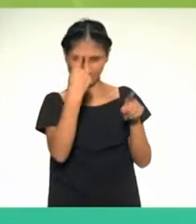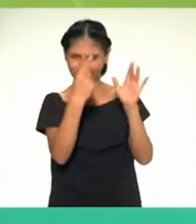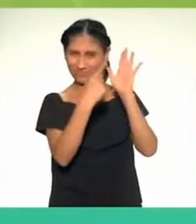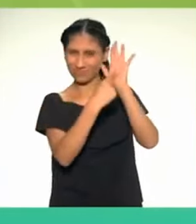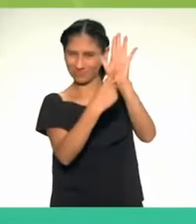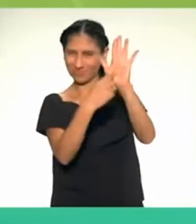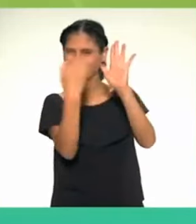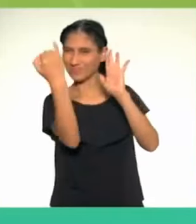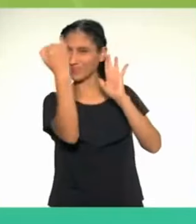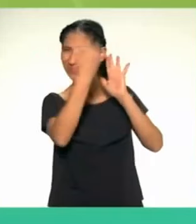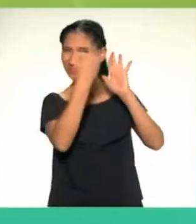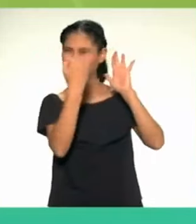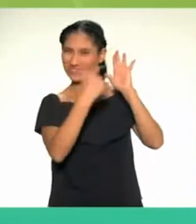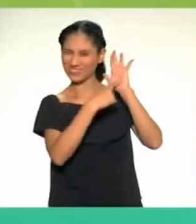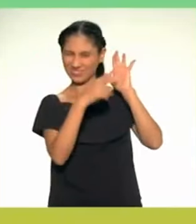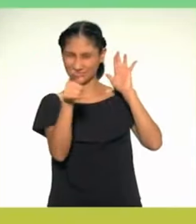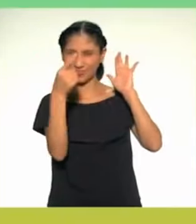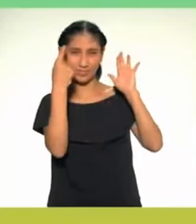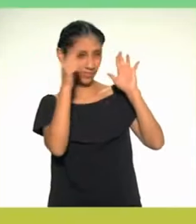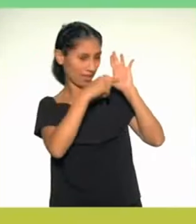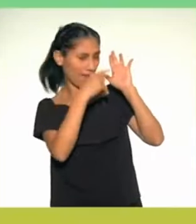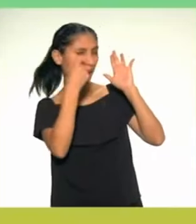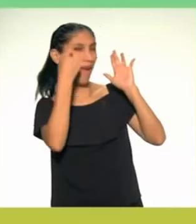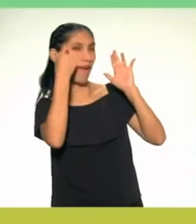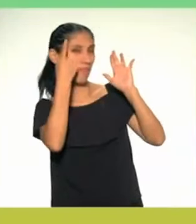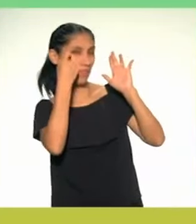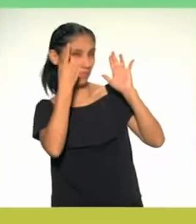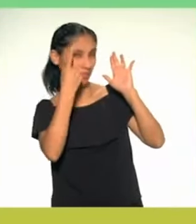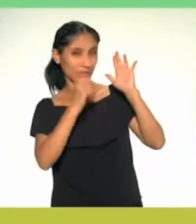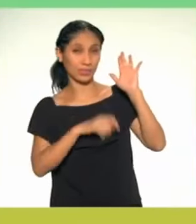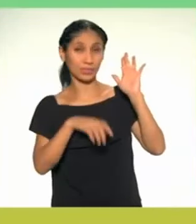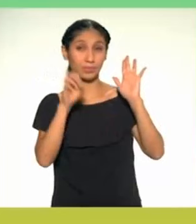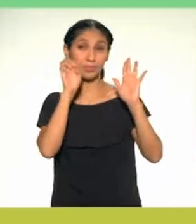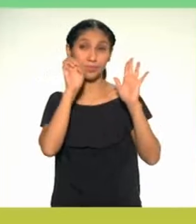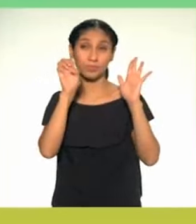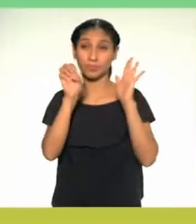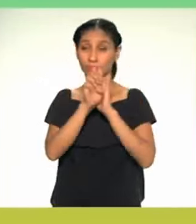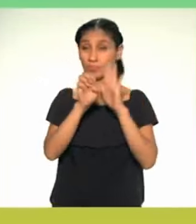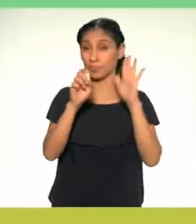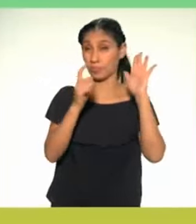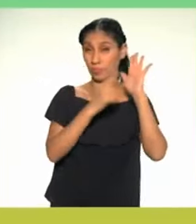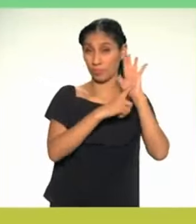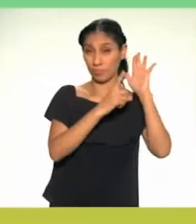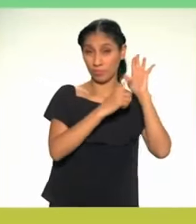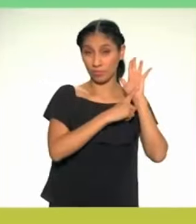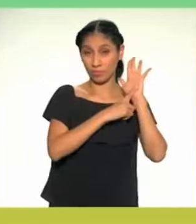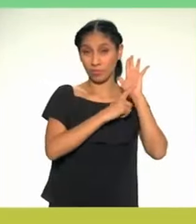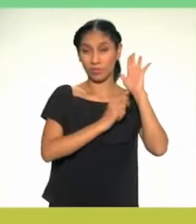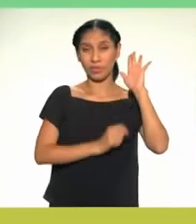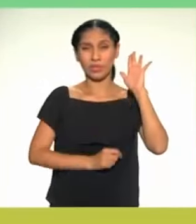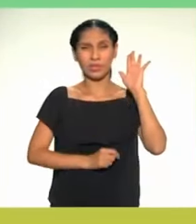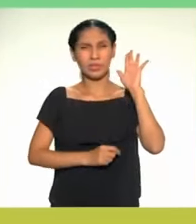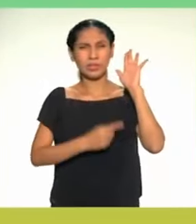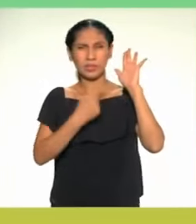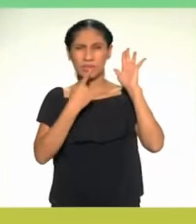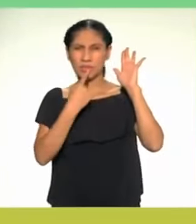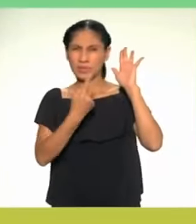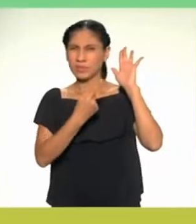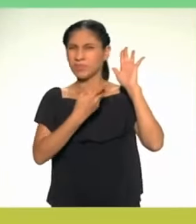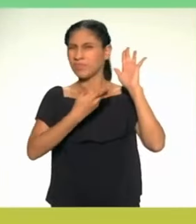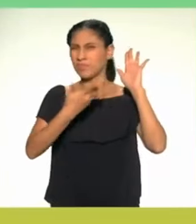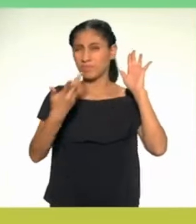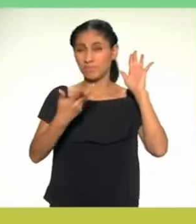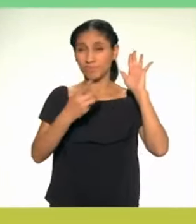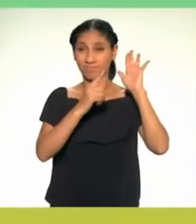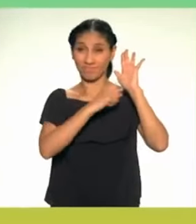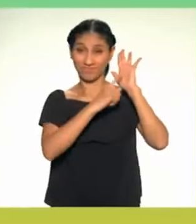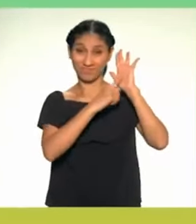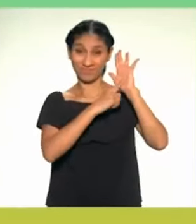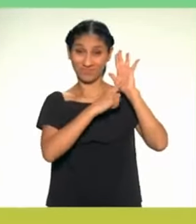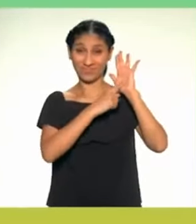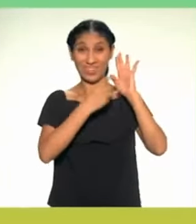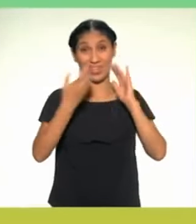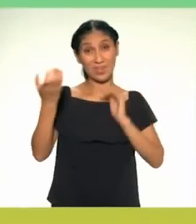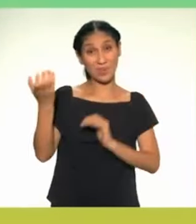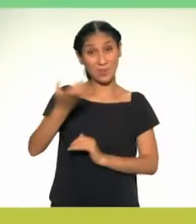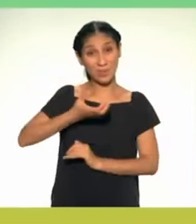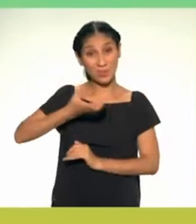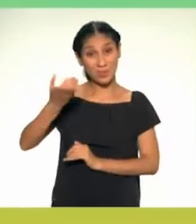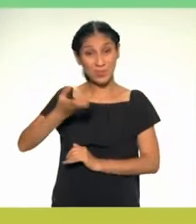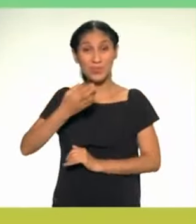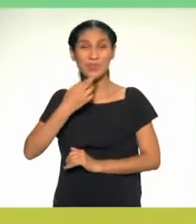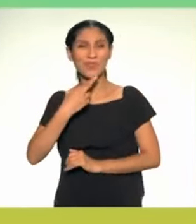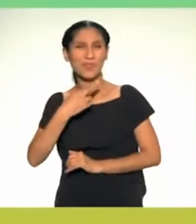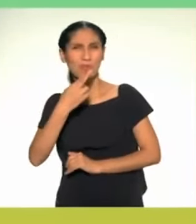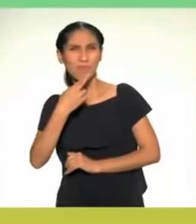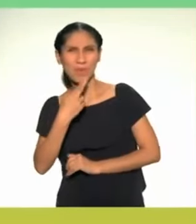gráfico para que se entienda mejor. Por ejemplo, para referirnos a la diversidad genética del tomate, tendríamos que